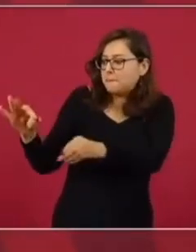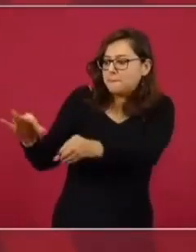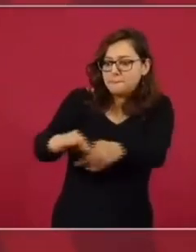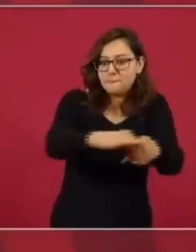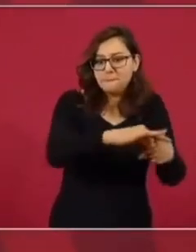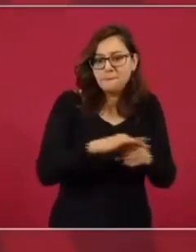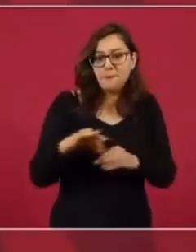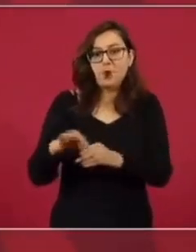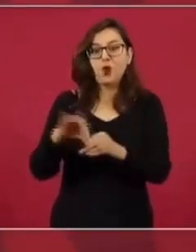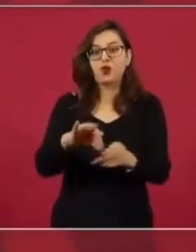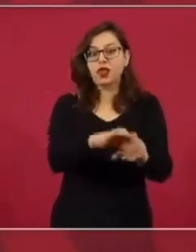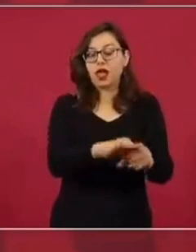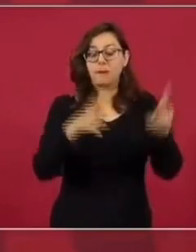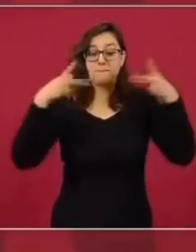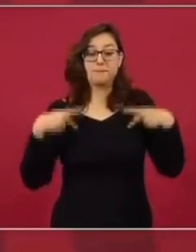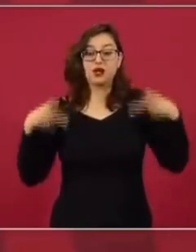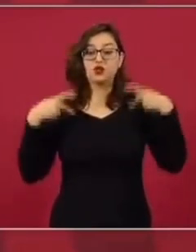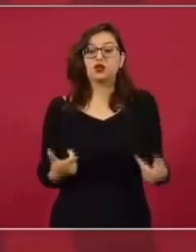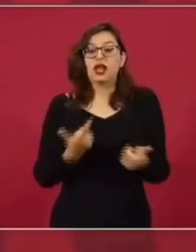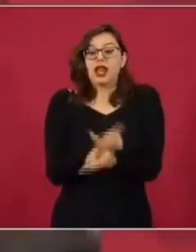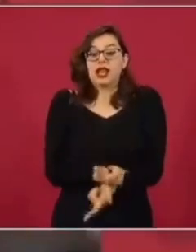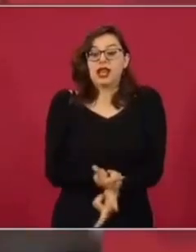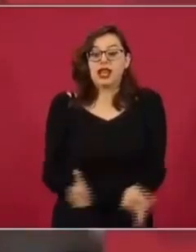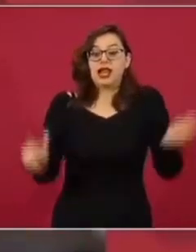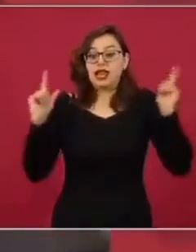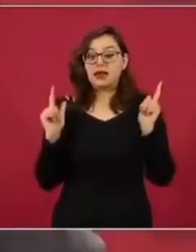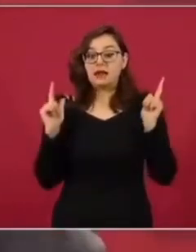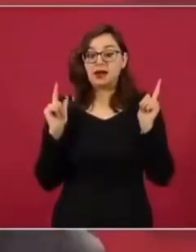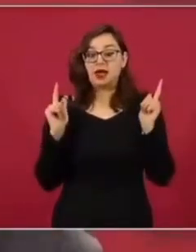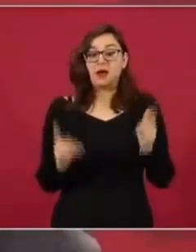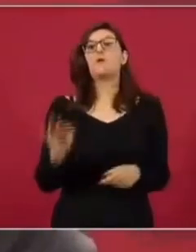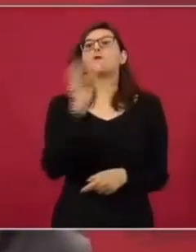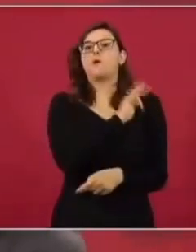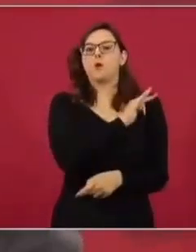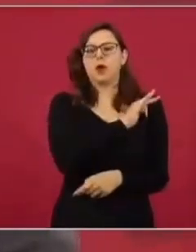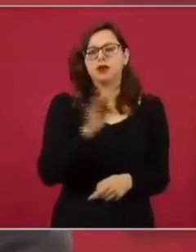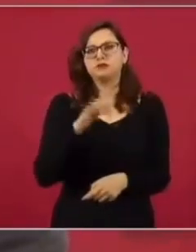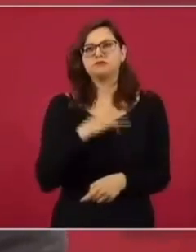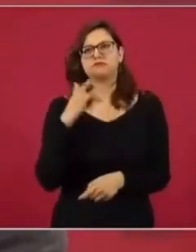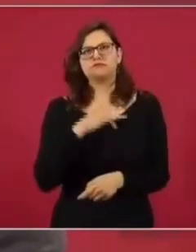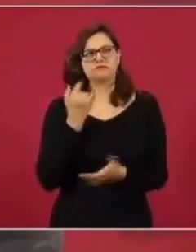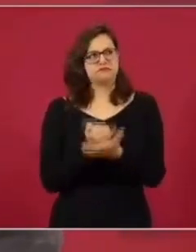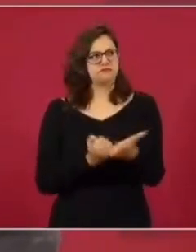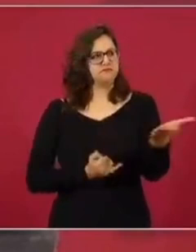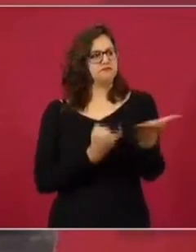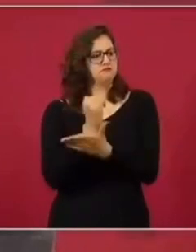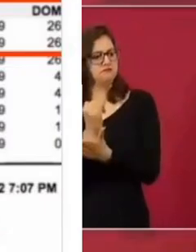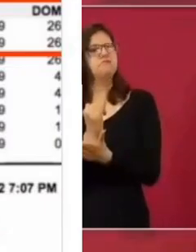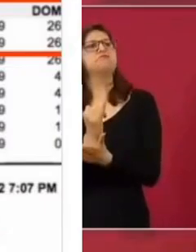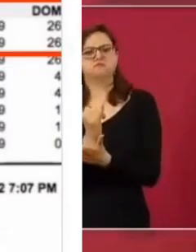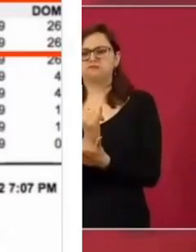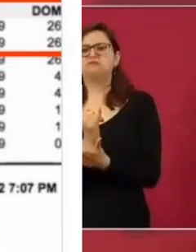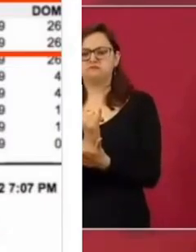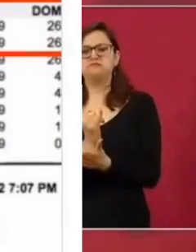ella, que había contrato firmado por ambas partes. Sin embargo, el medio oficialista del gobierno de La 4T,